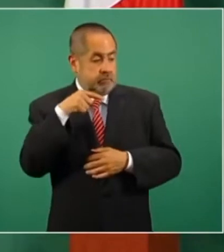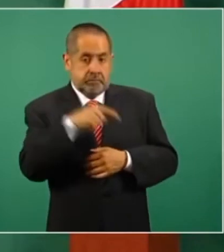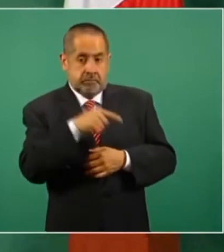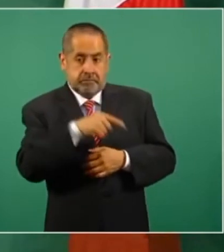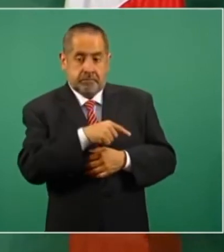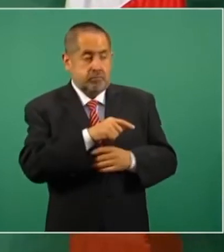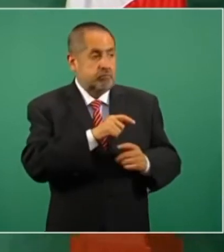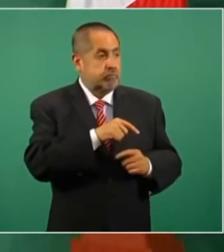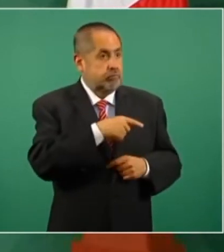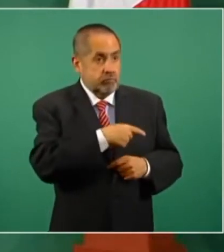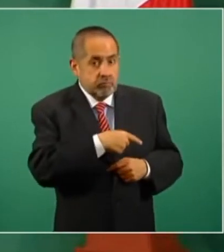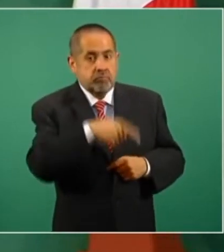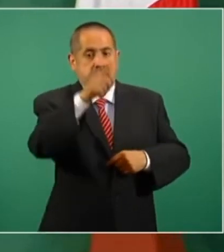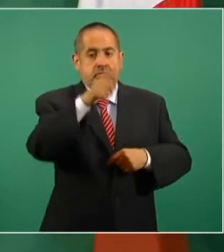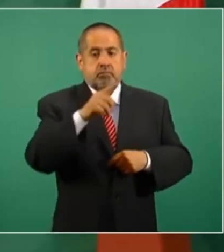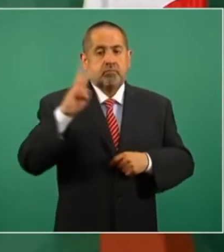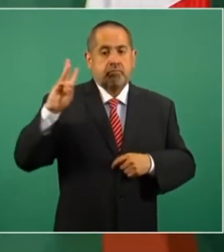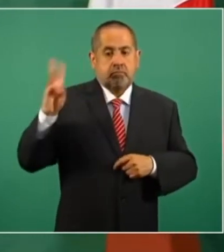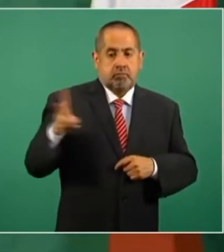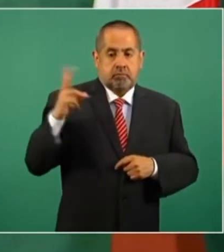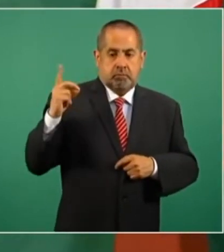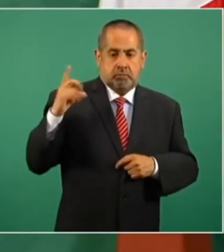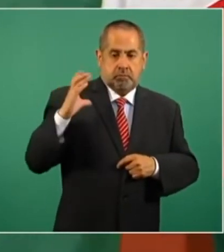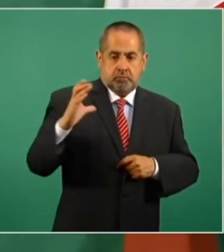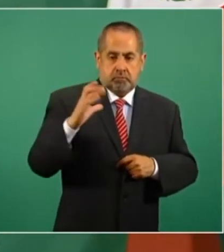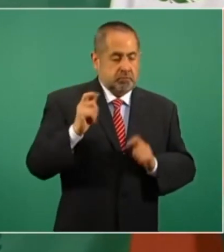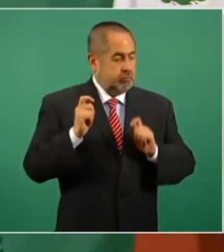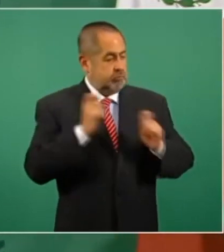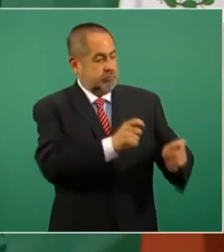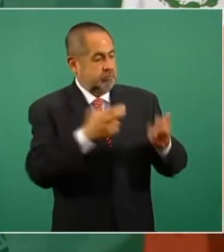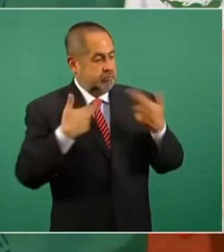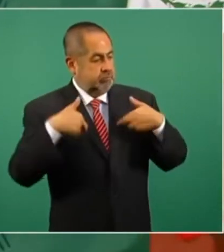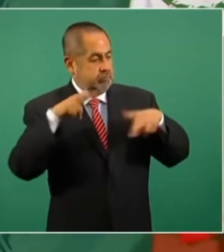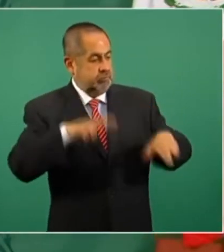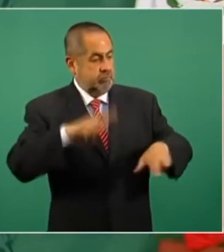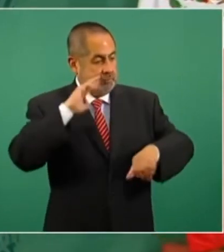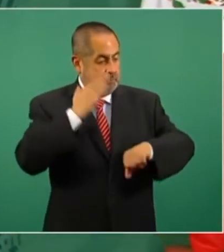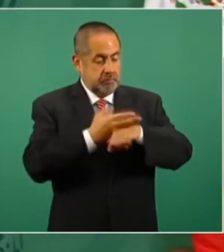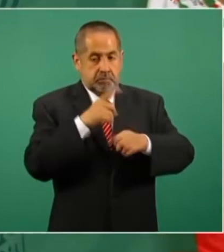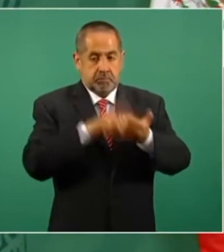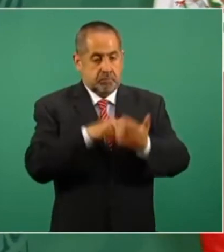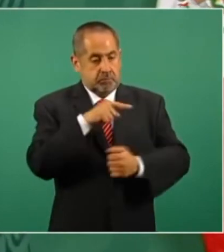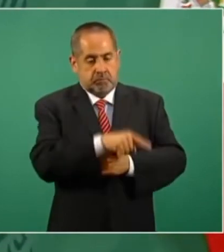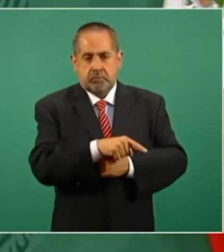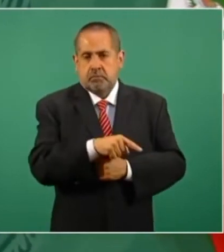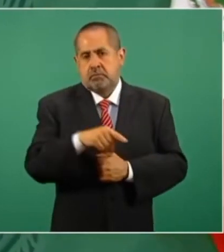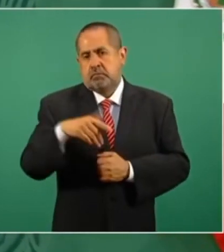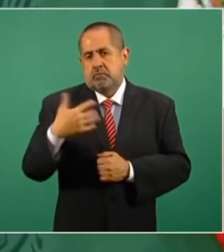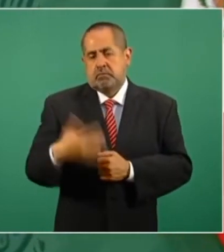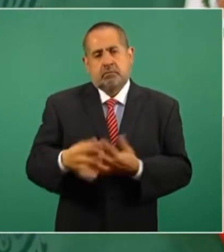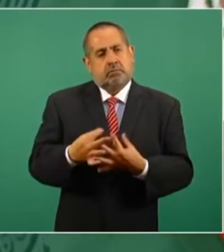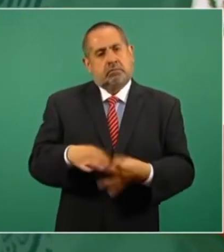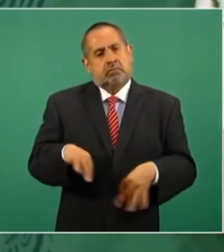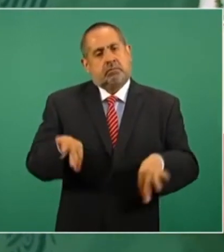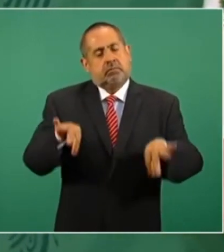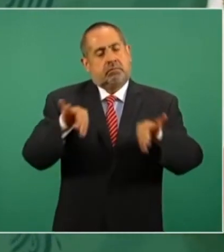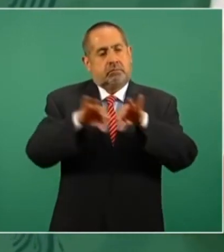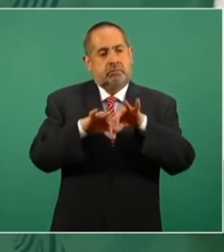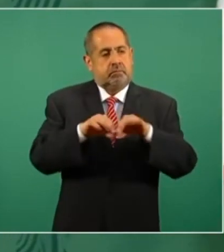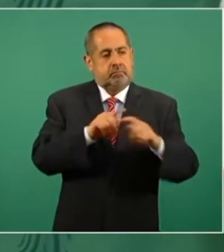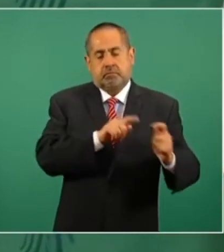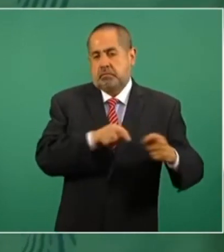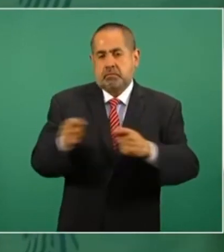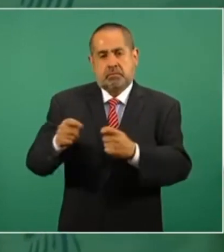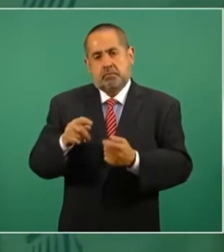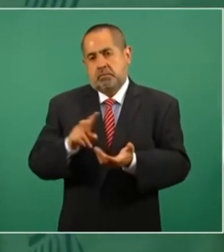en Washington, entonces es un cambio trascendente, importante. Cabe